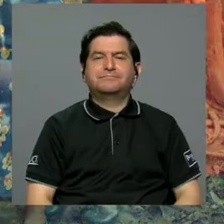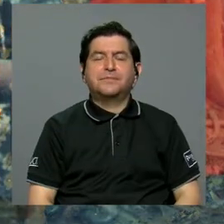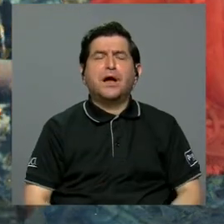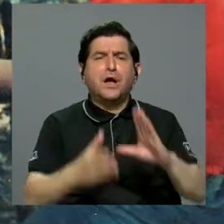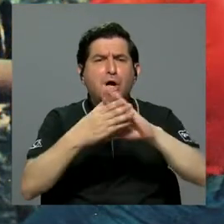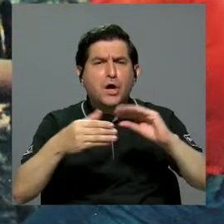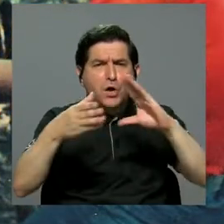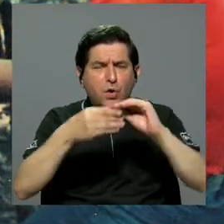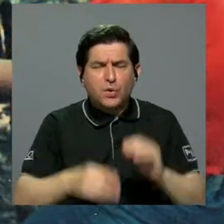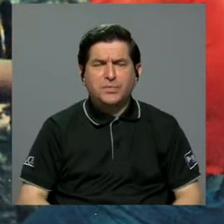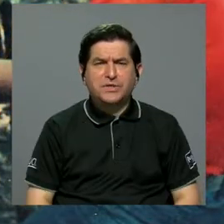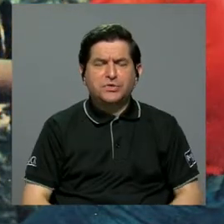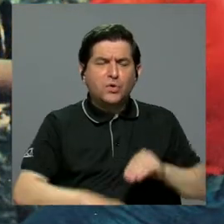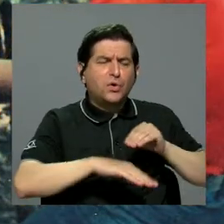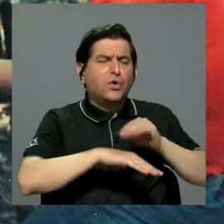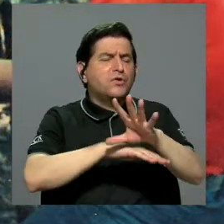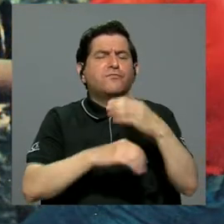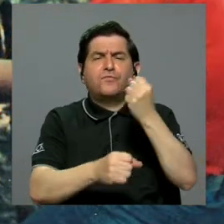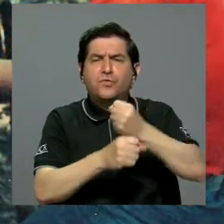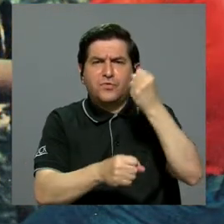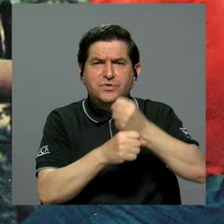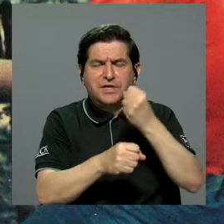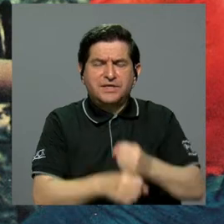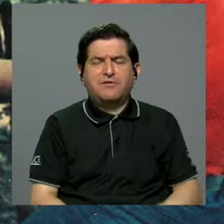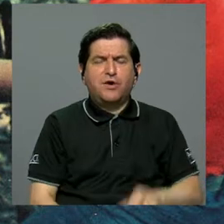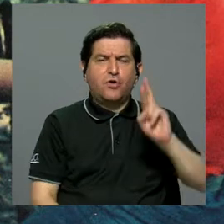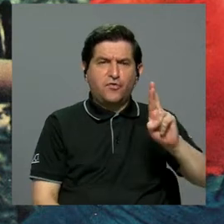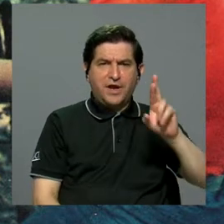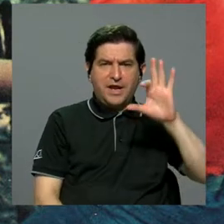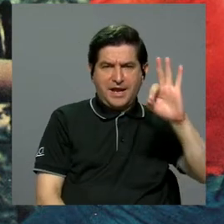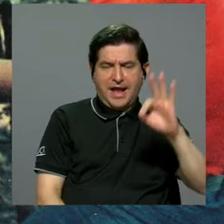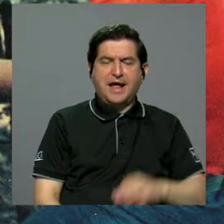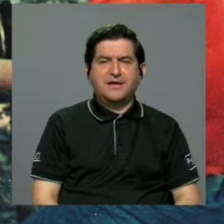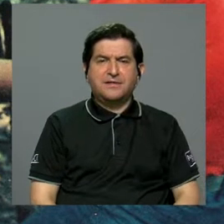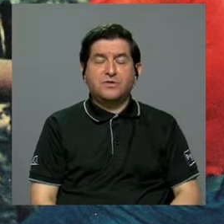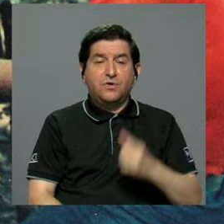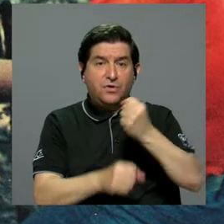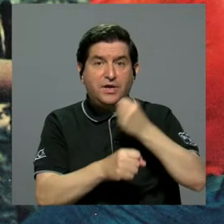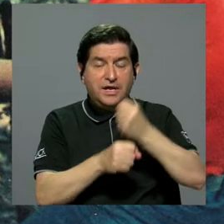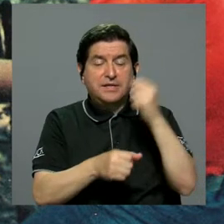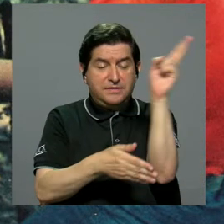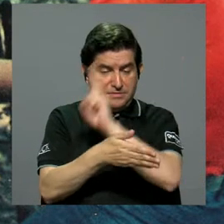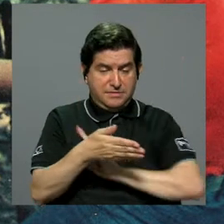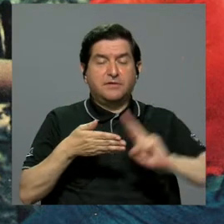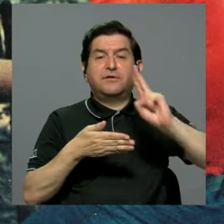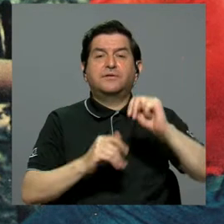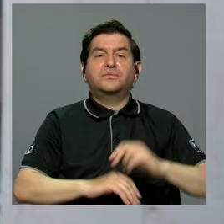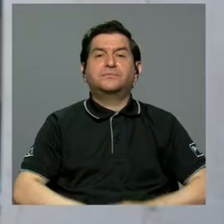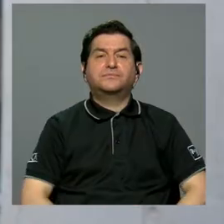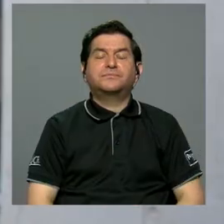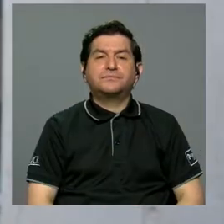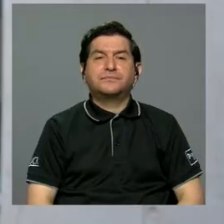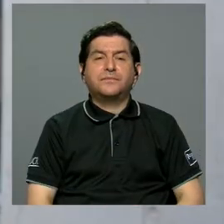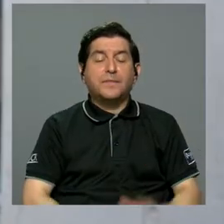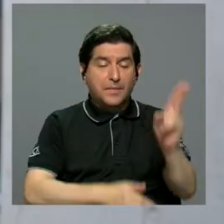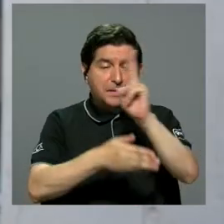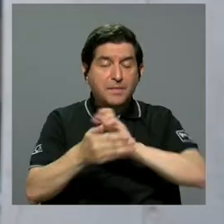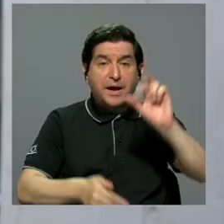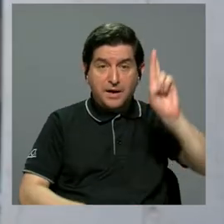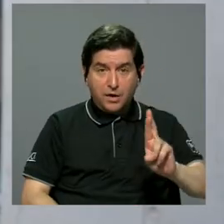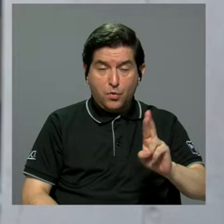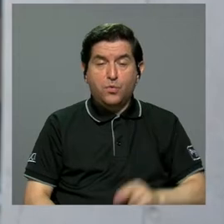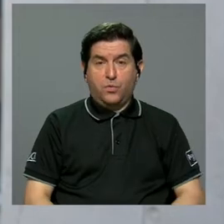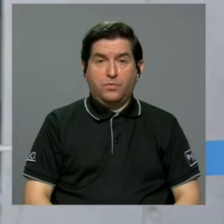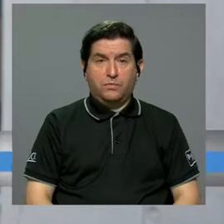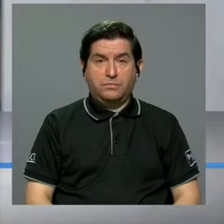comentó sobre cómo influye el trabajo de Ricardo Falla en el quehacer de la universidad. Que para la universidad de Costa Rica